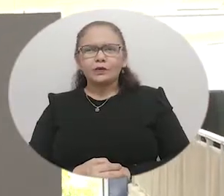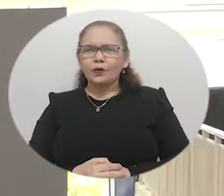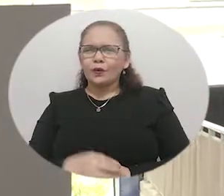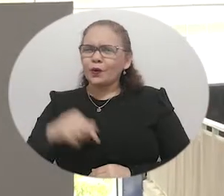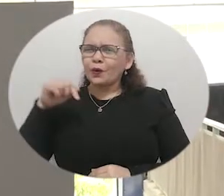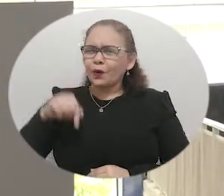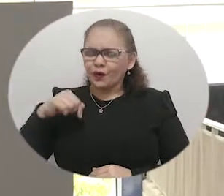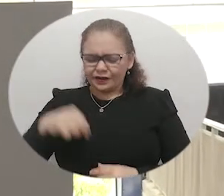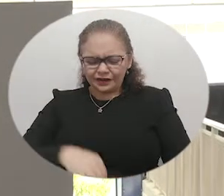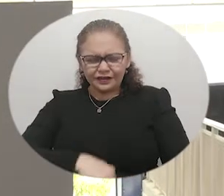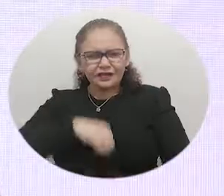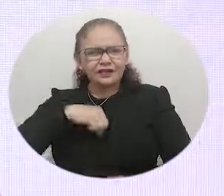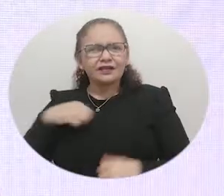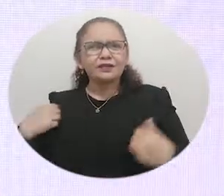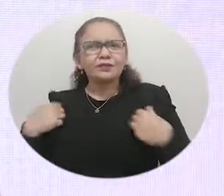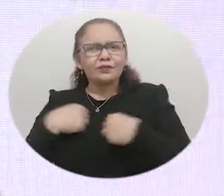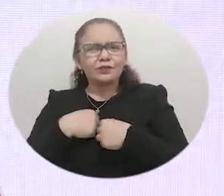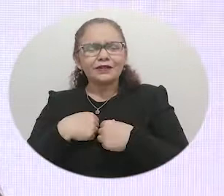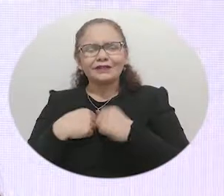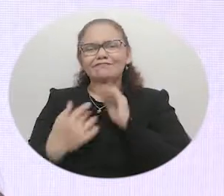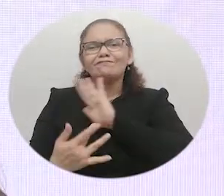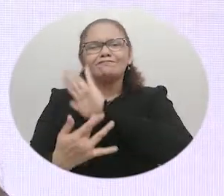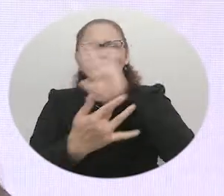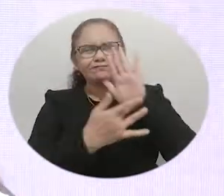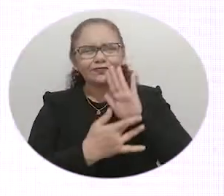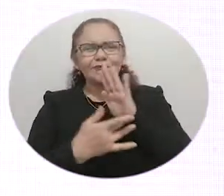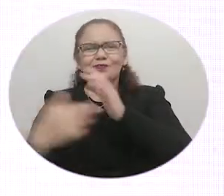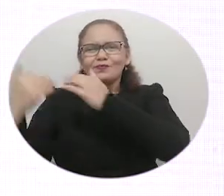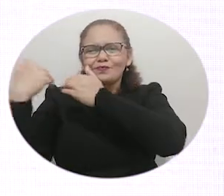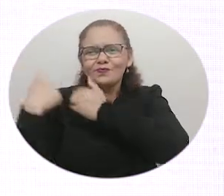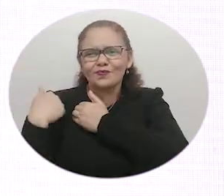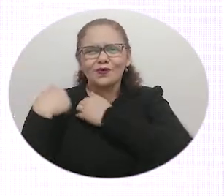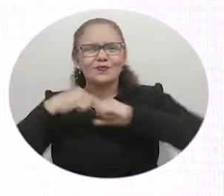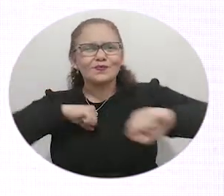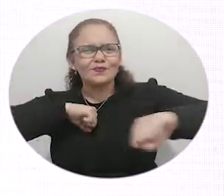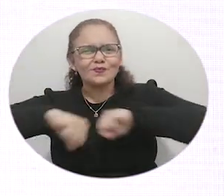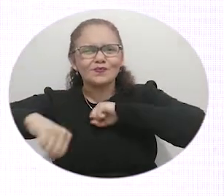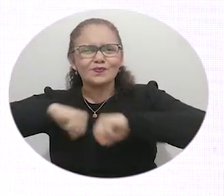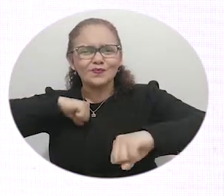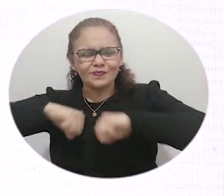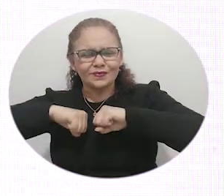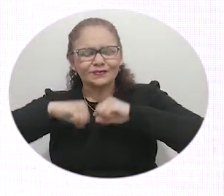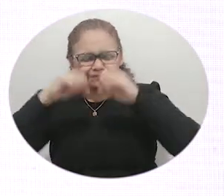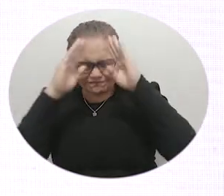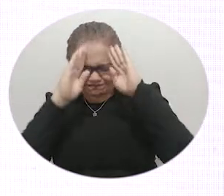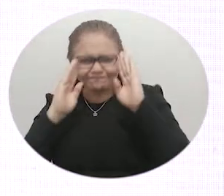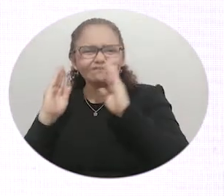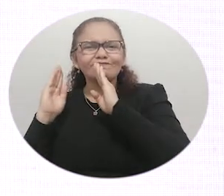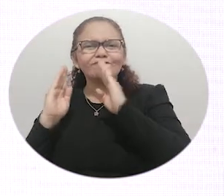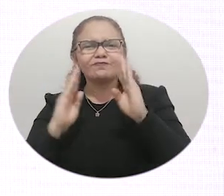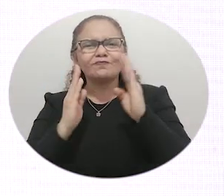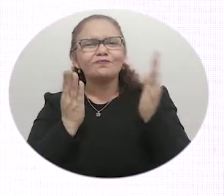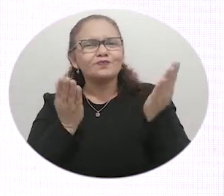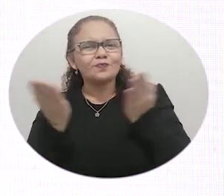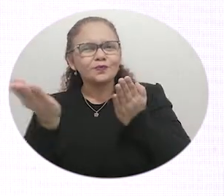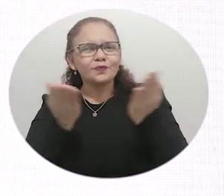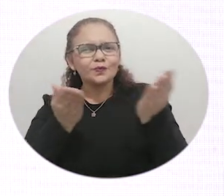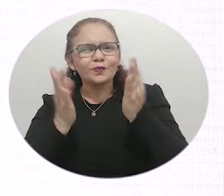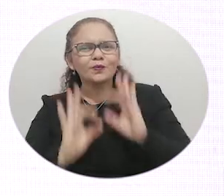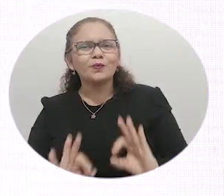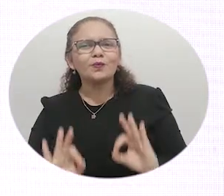momento en que simboliza la responsabilidad el empeño la humanización que vamos a tener al prestar